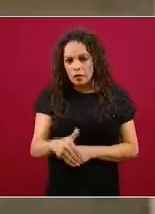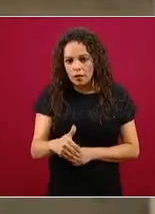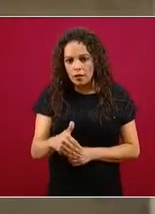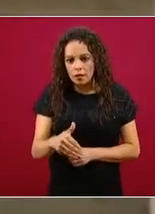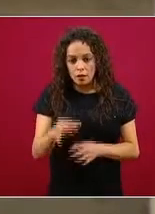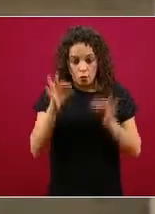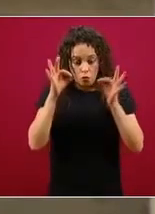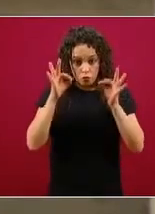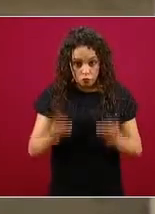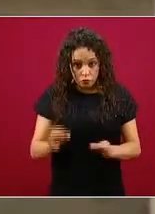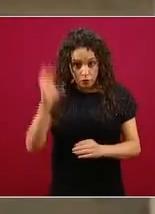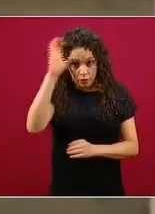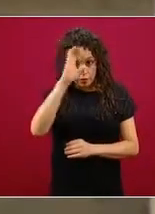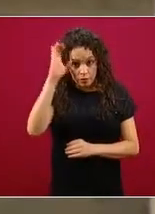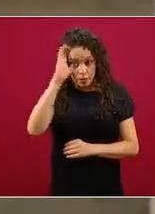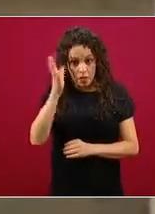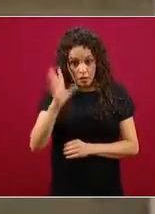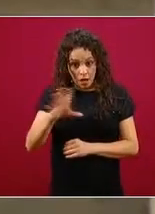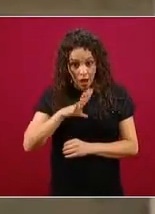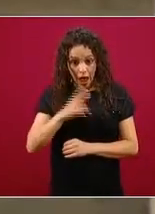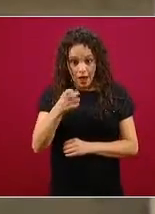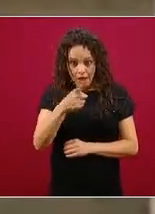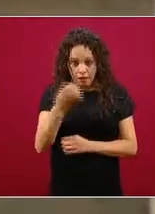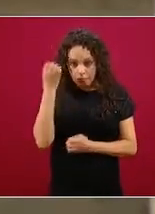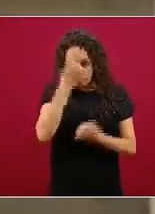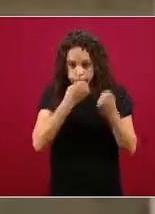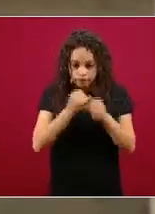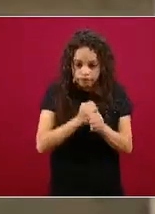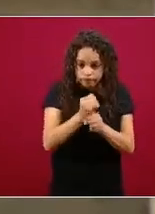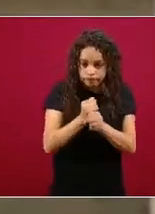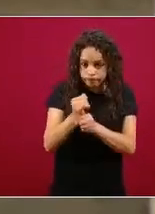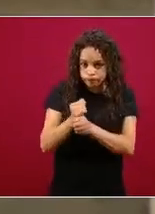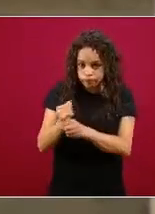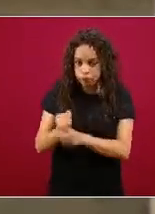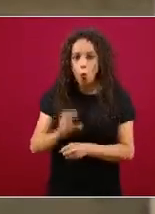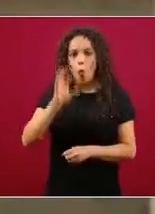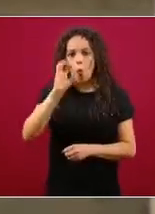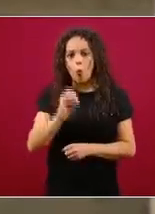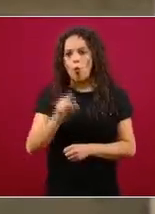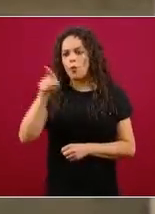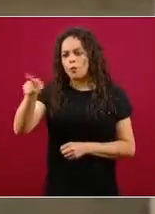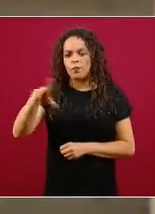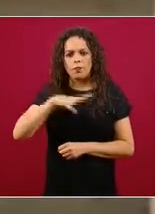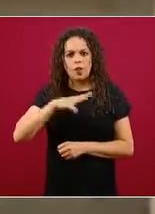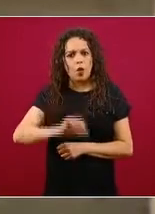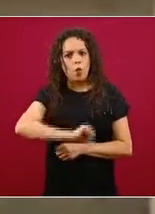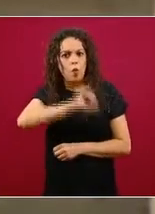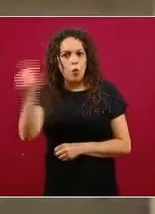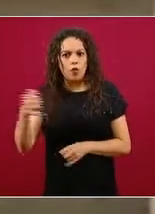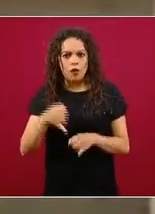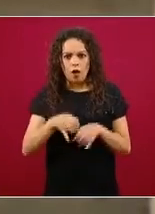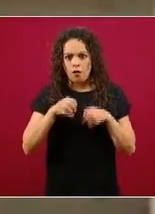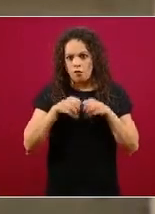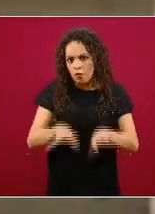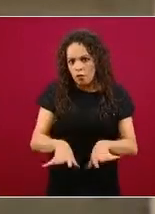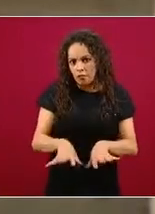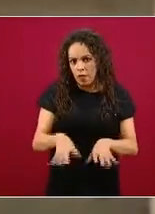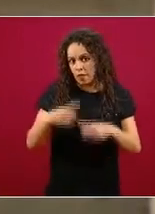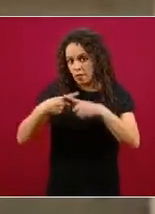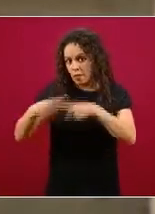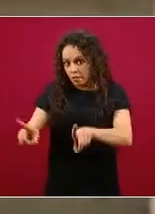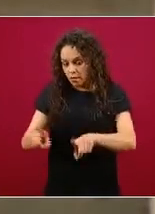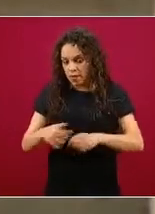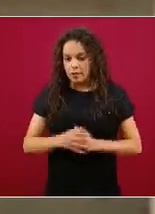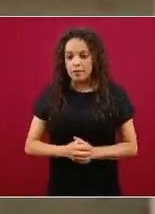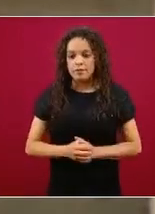científica puede tener ya este estudio o si hay alguna otra información que ustedes tengan y también sobre otro